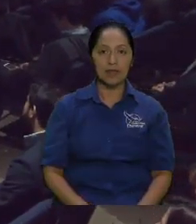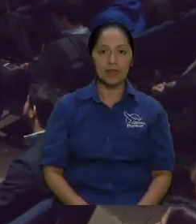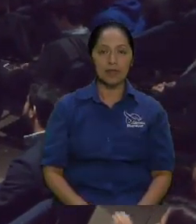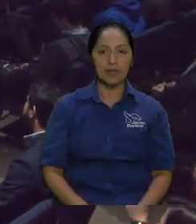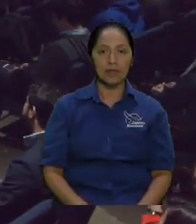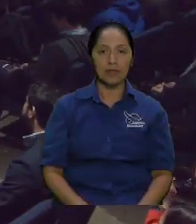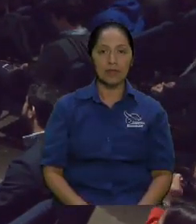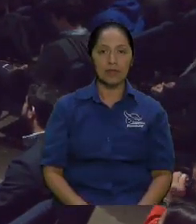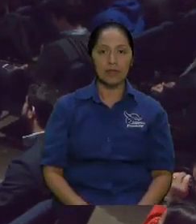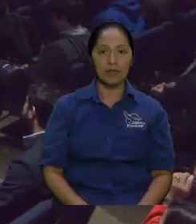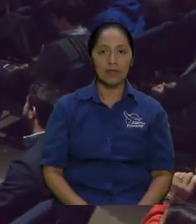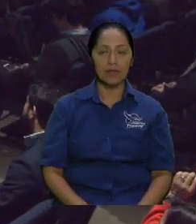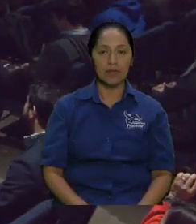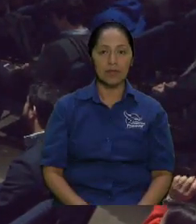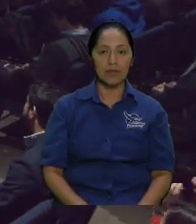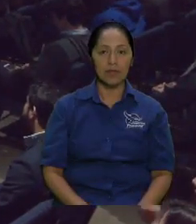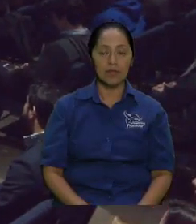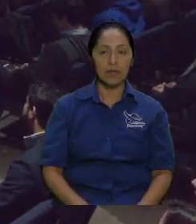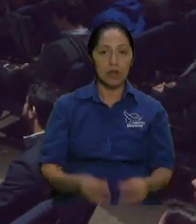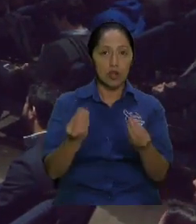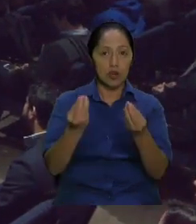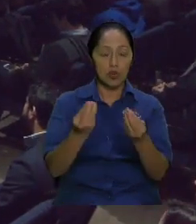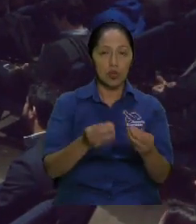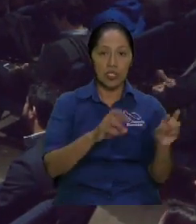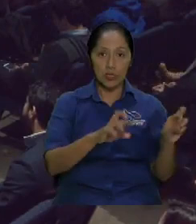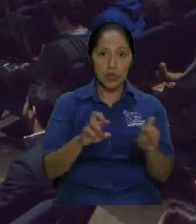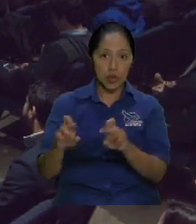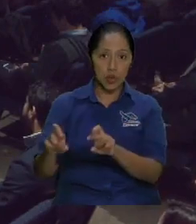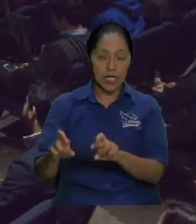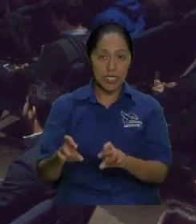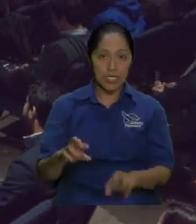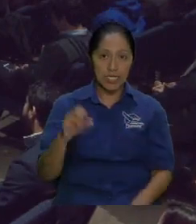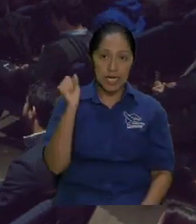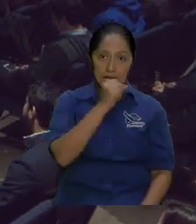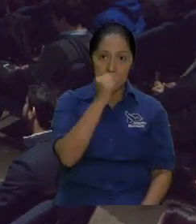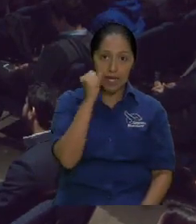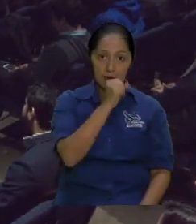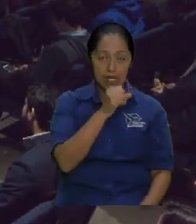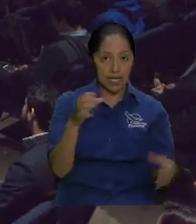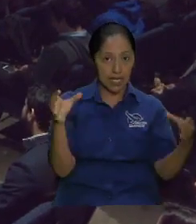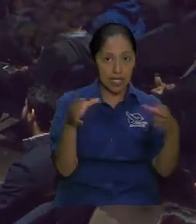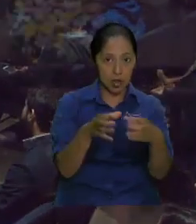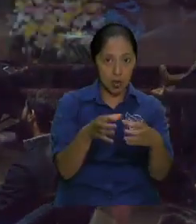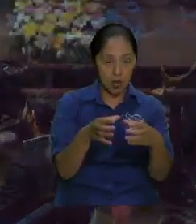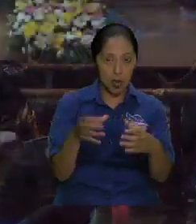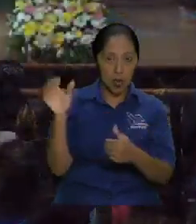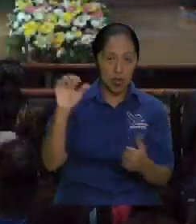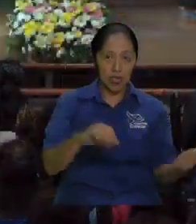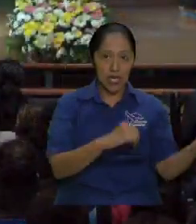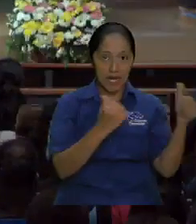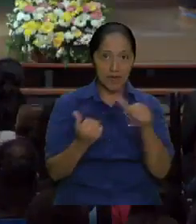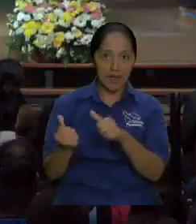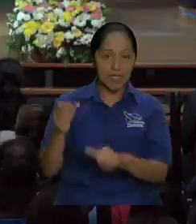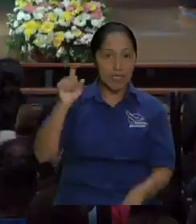pastor en el primero de julio que hizo aquel himno fuerte ciudad